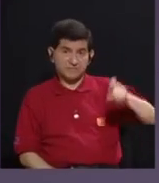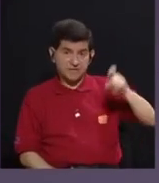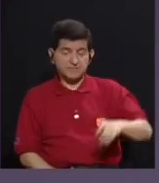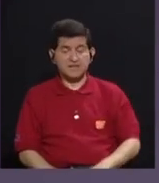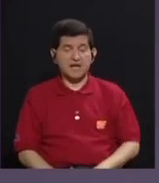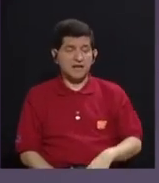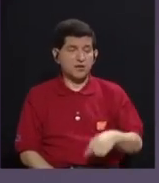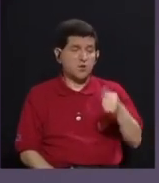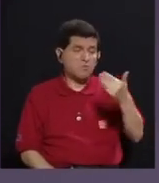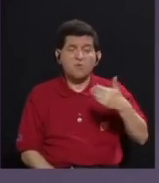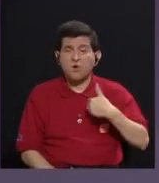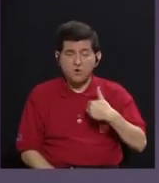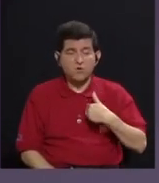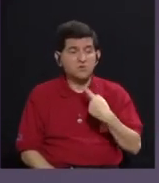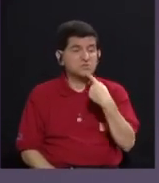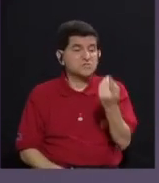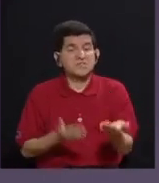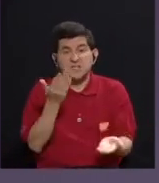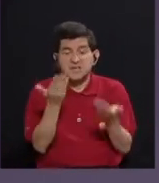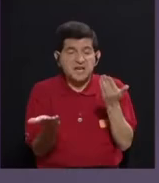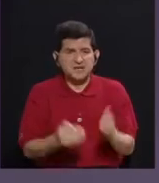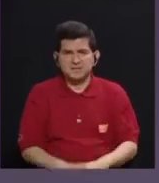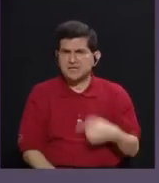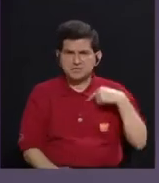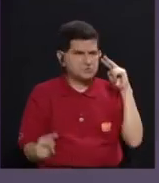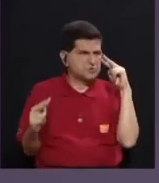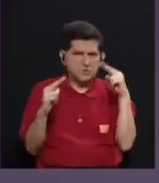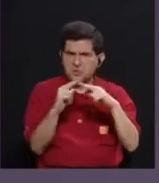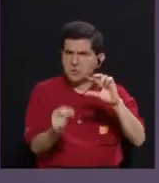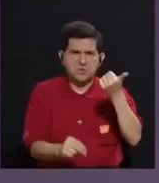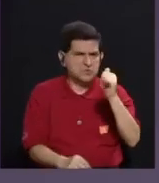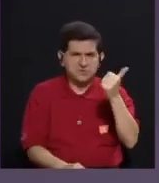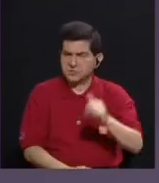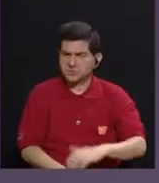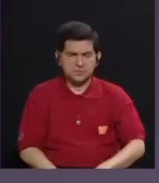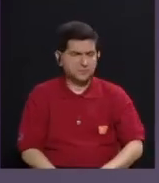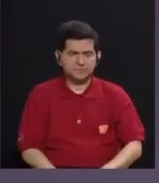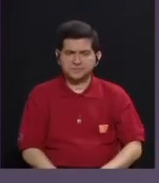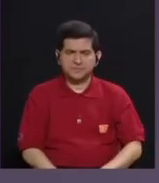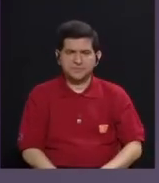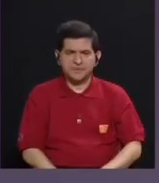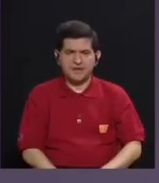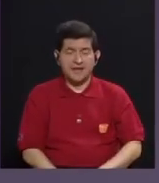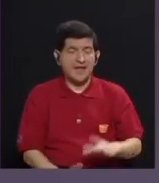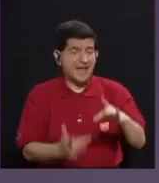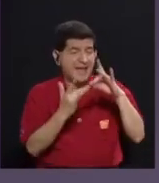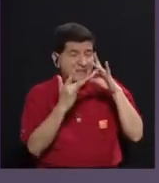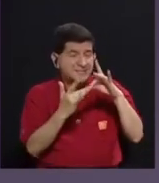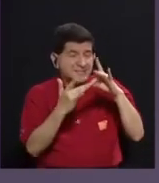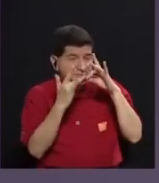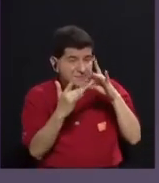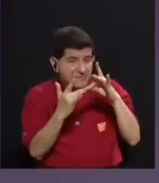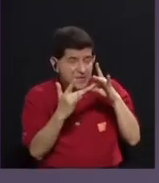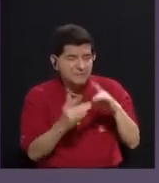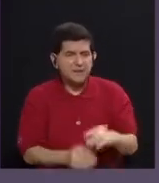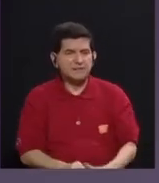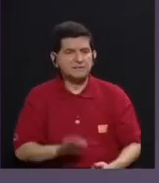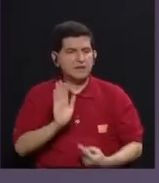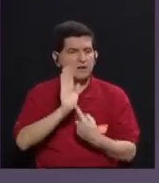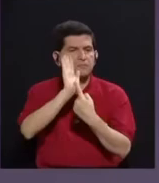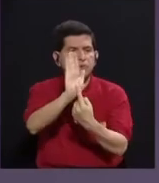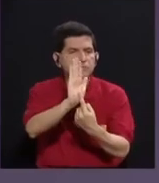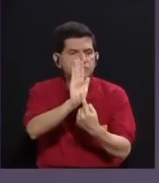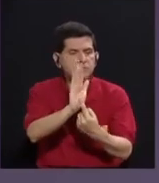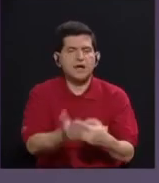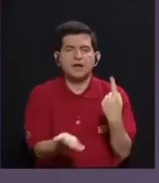pocos, me atrevo a decir que no conocí a ningún otro, que sea exclusivamente para visibilizar